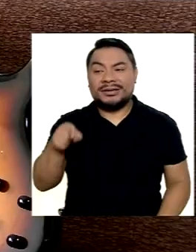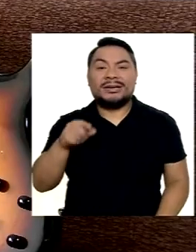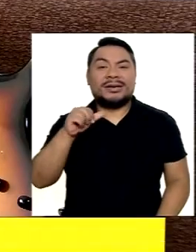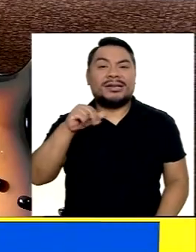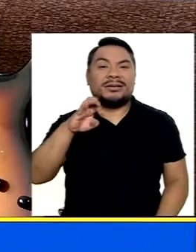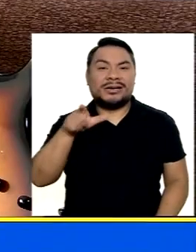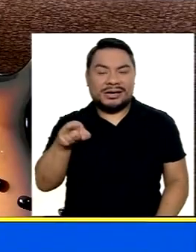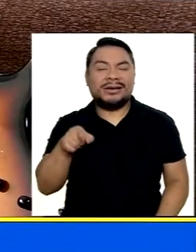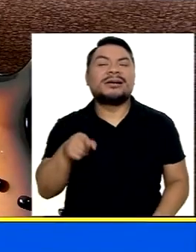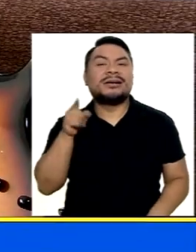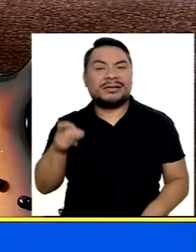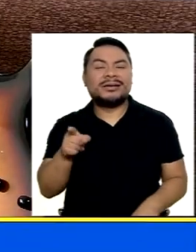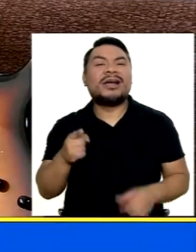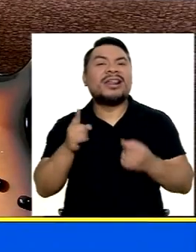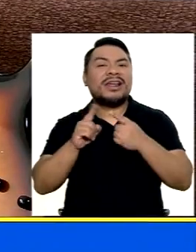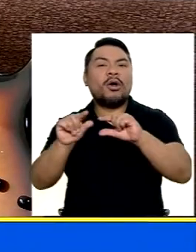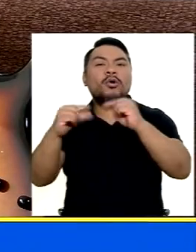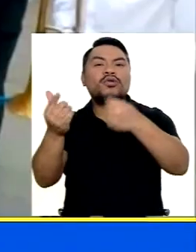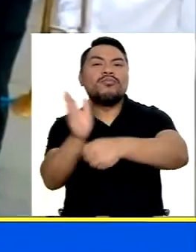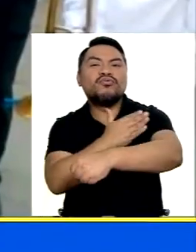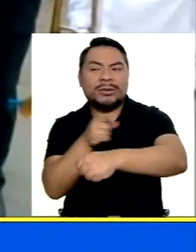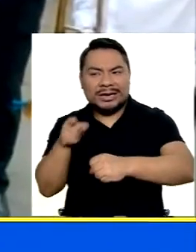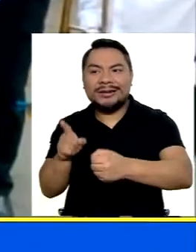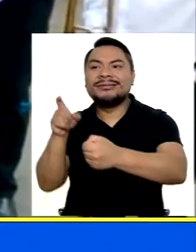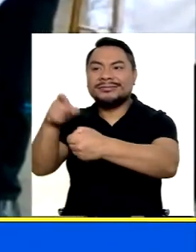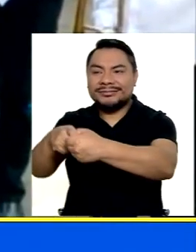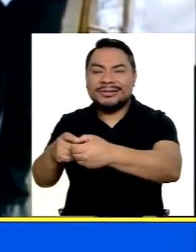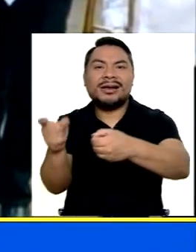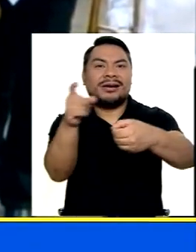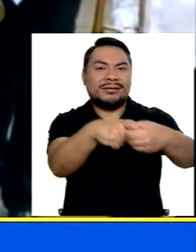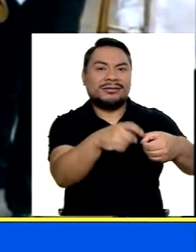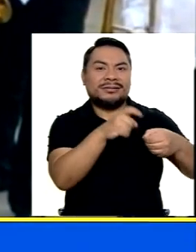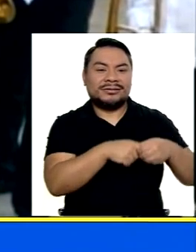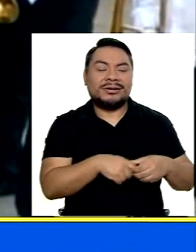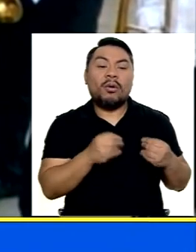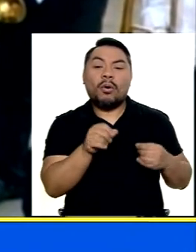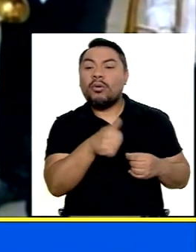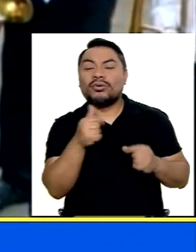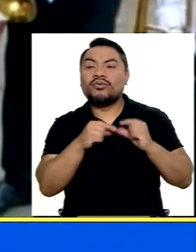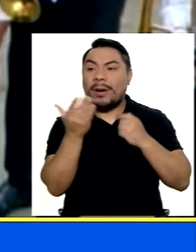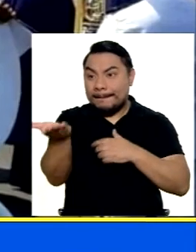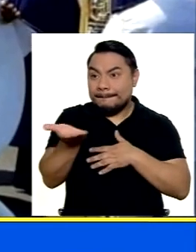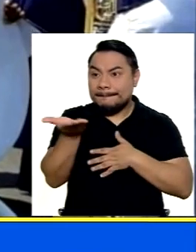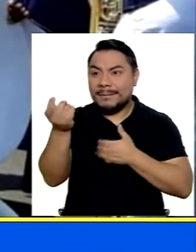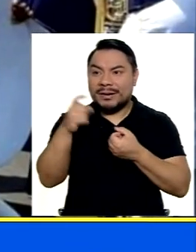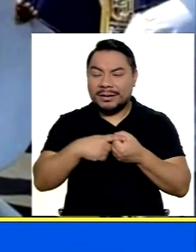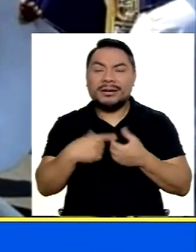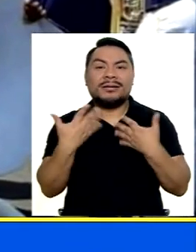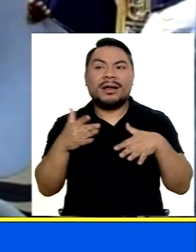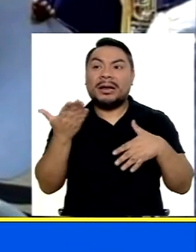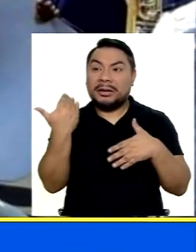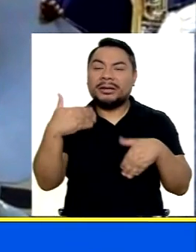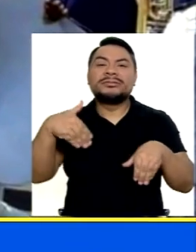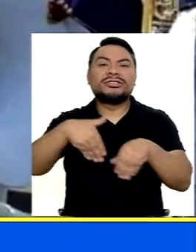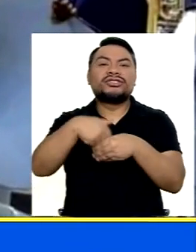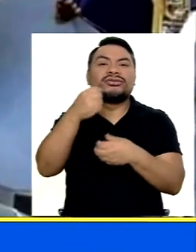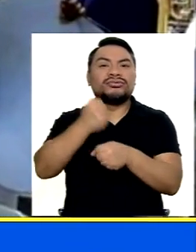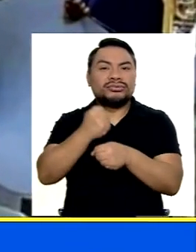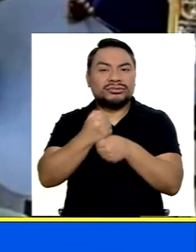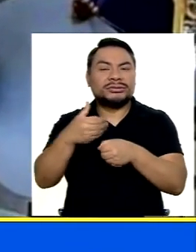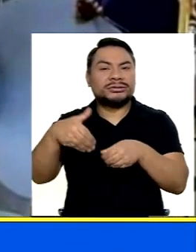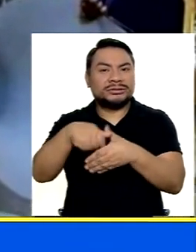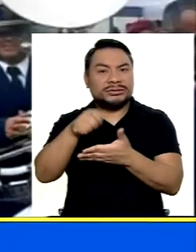Ángel llega A ser parte De diferentes bandas Ahora mismo Que le iban invitando Y luego fue Ya le hicieron Sus contratos